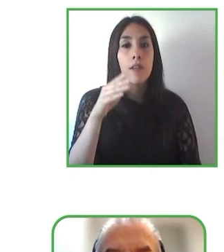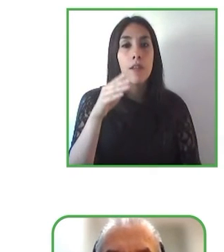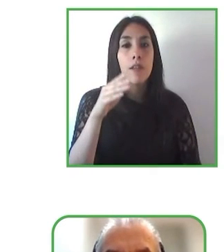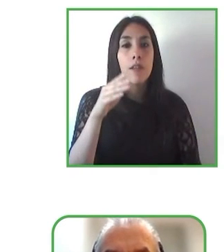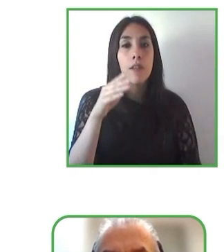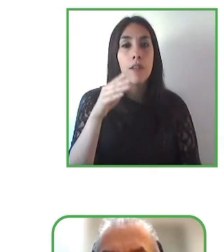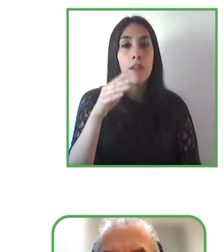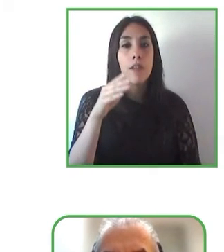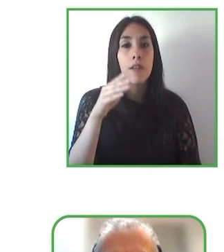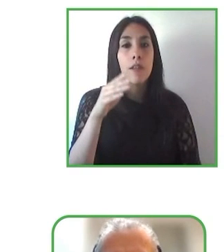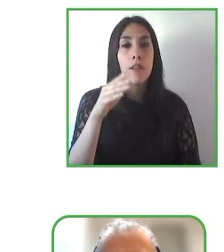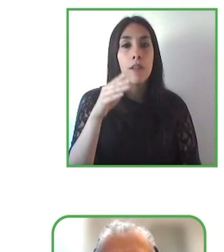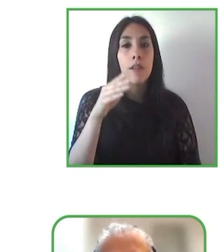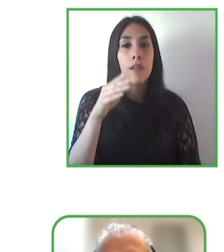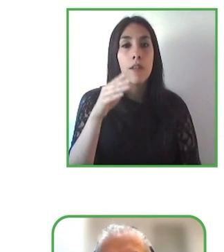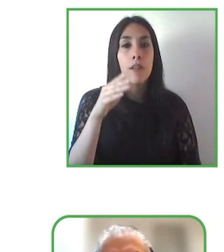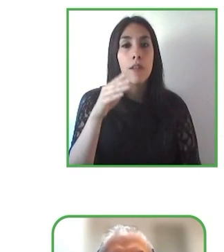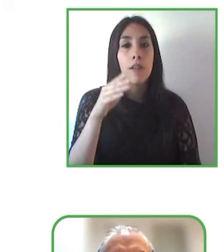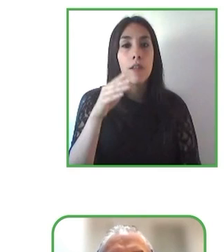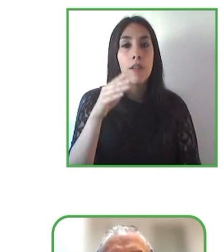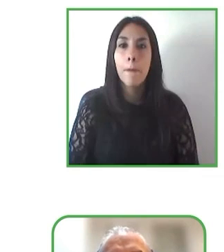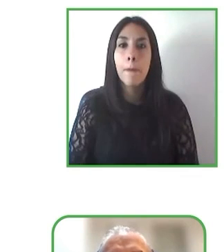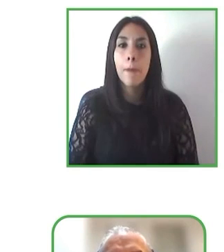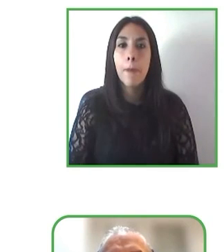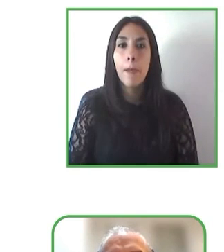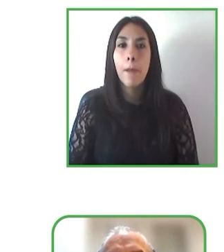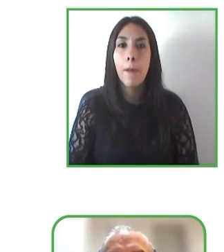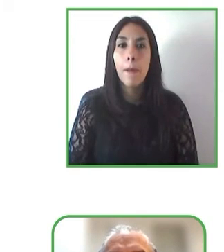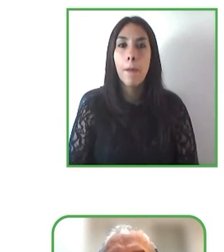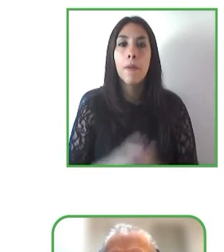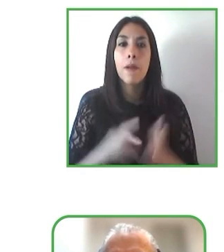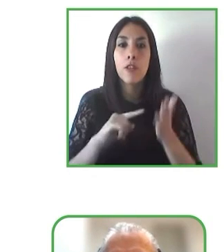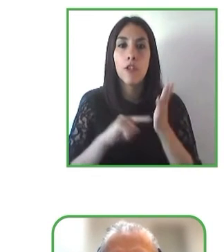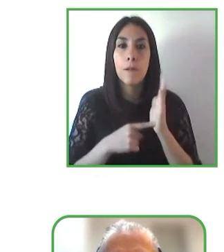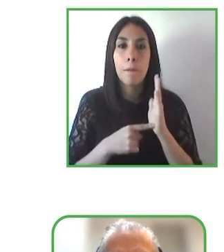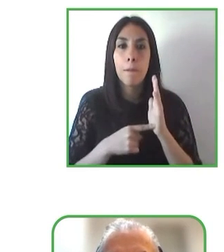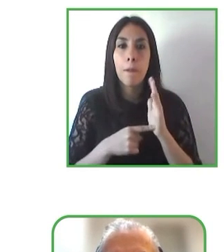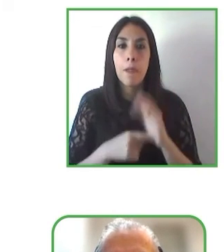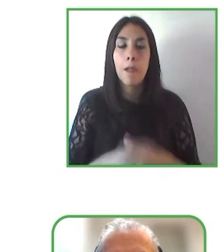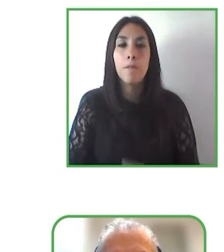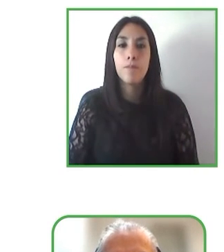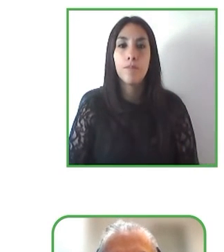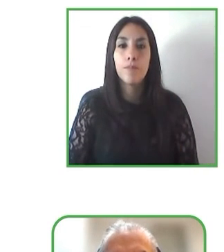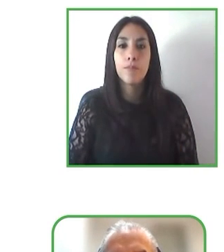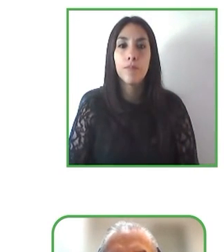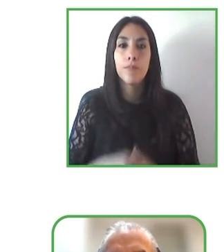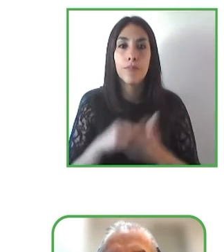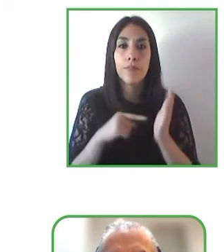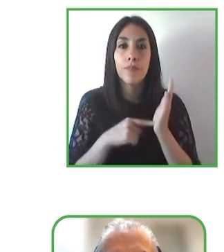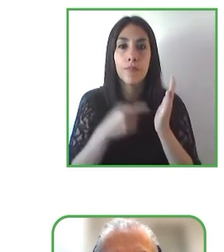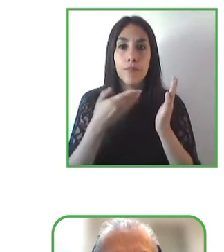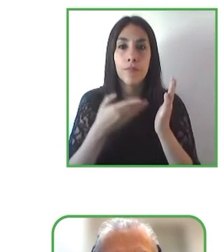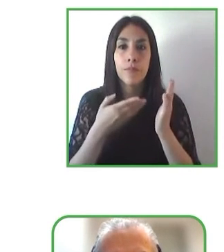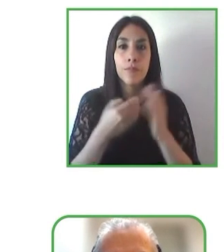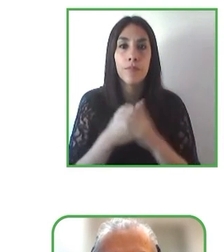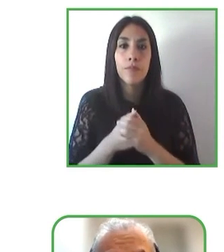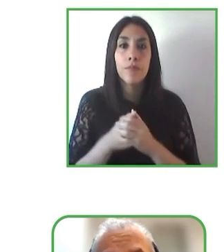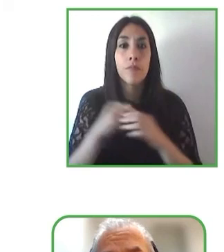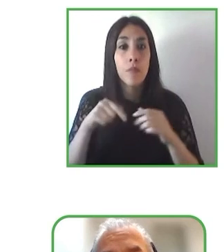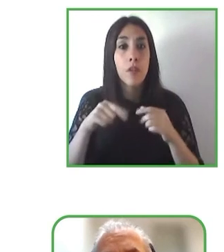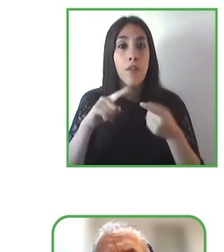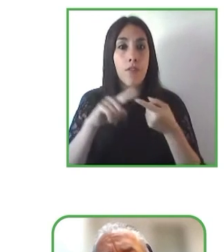la tecnología puede ser una amiga una gran aliada de los derechos